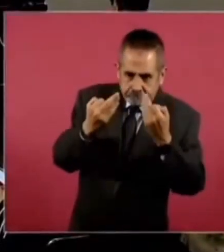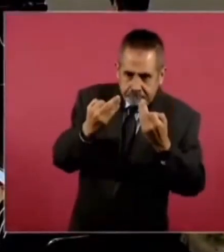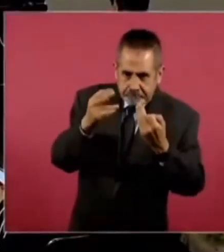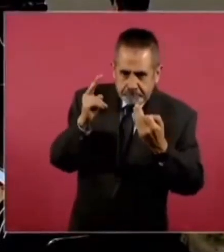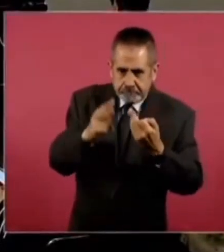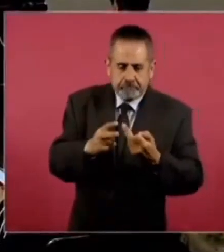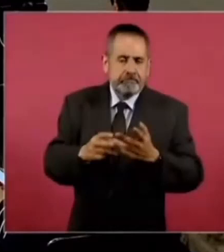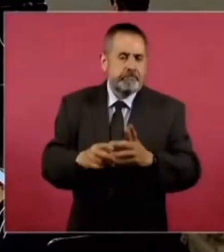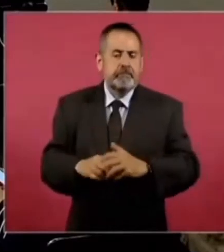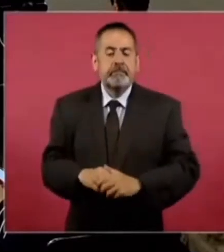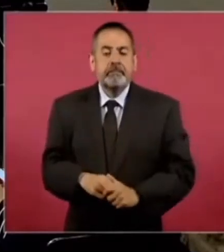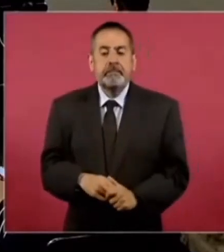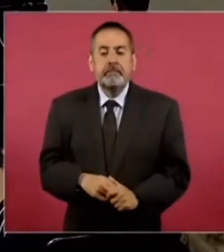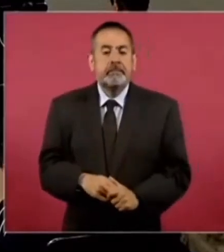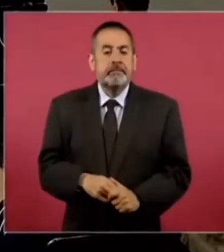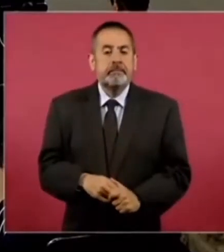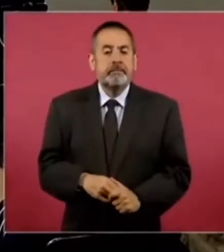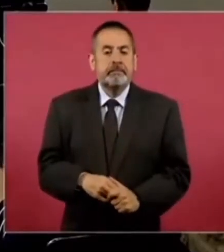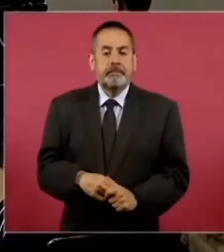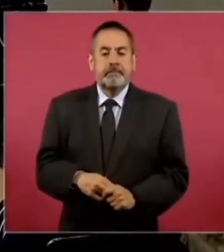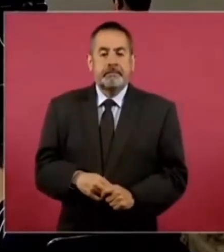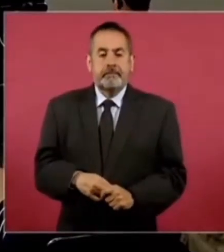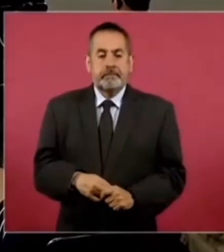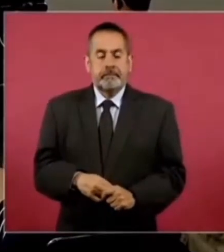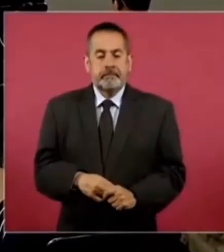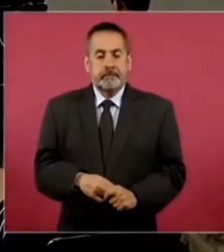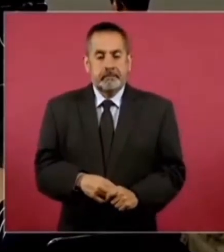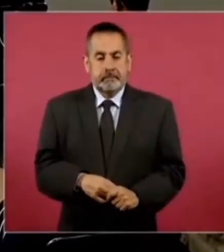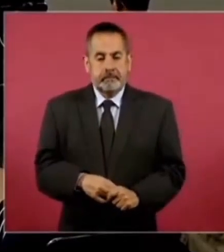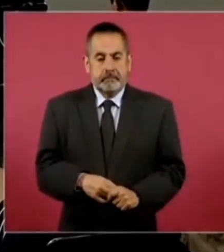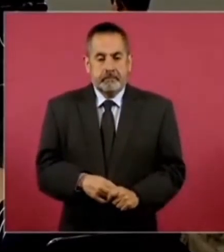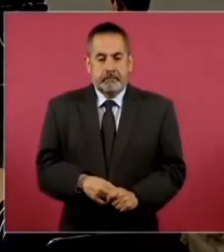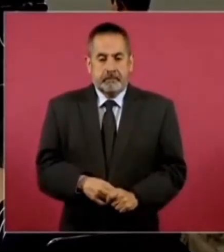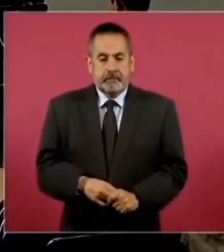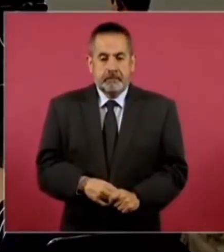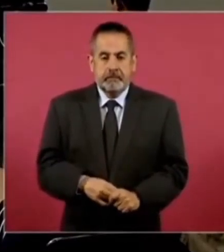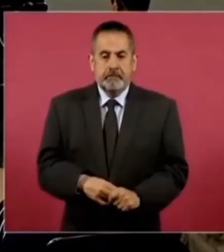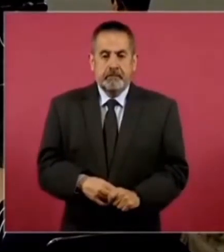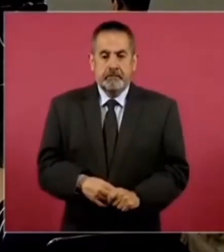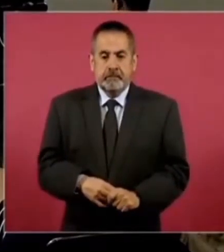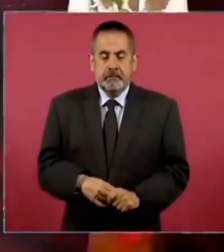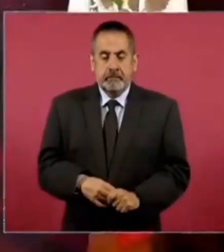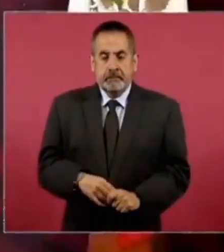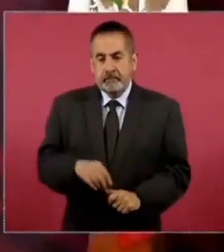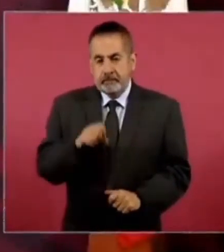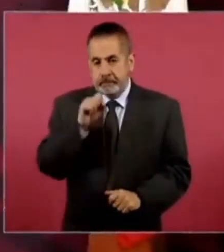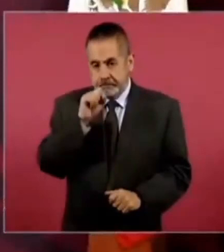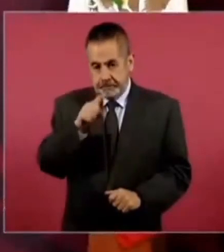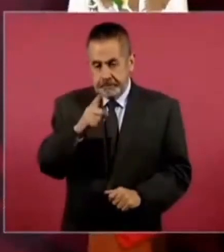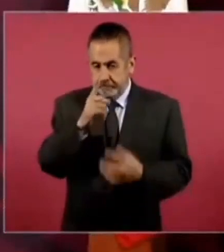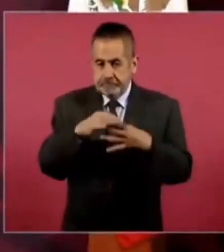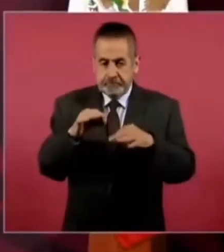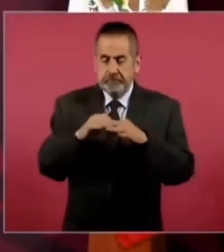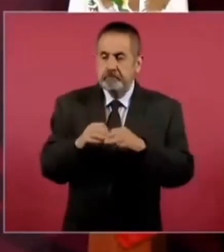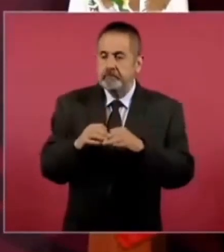De que se hacía la entrevista,